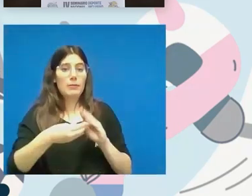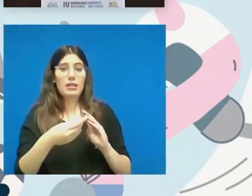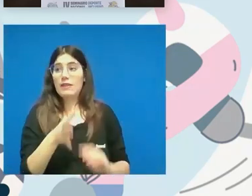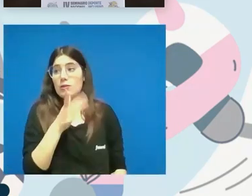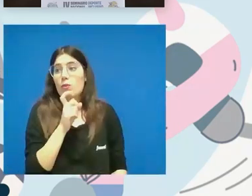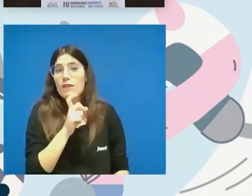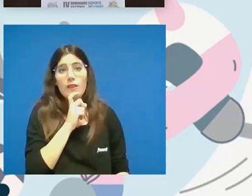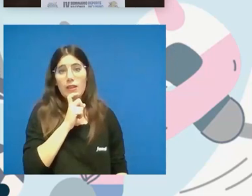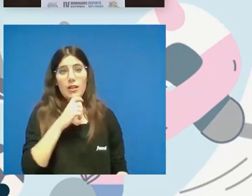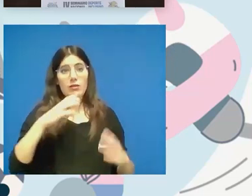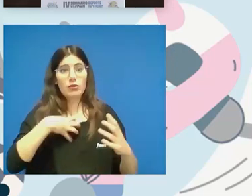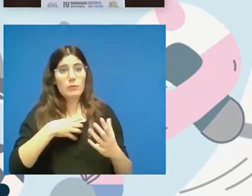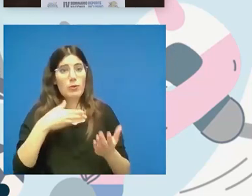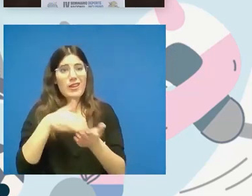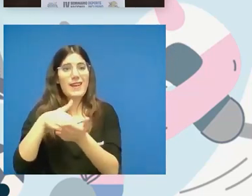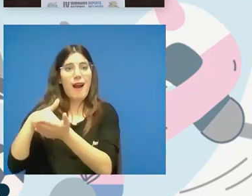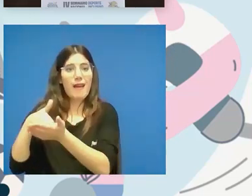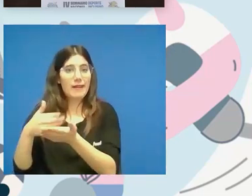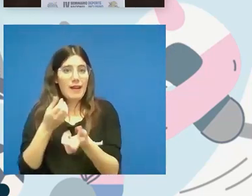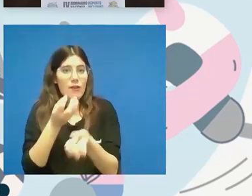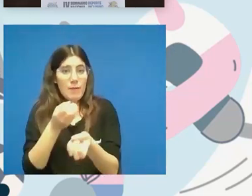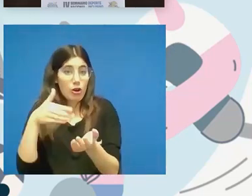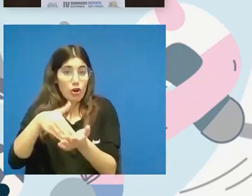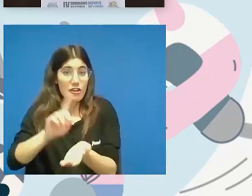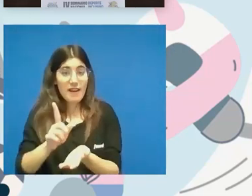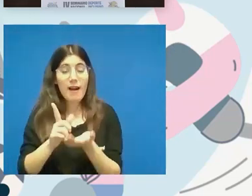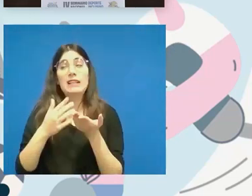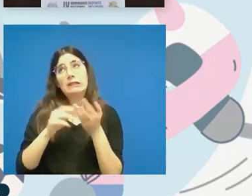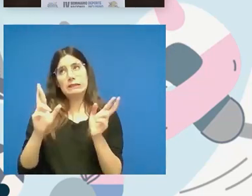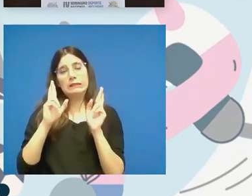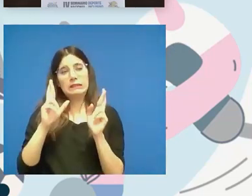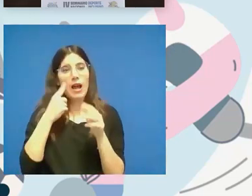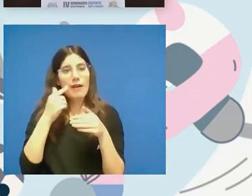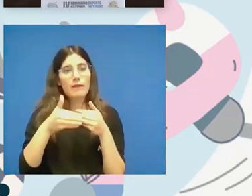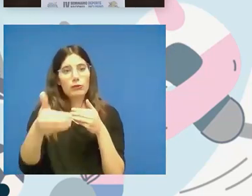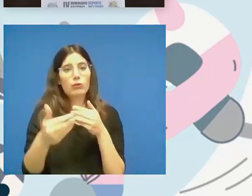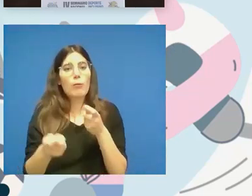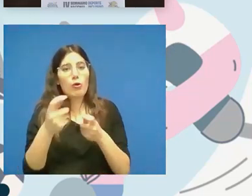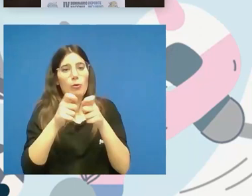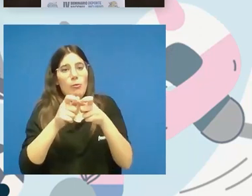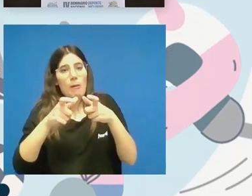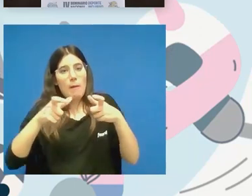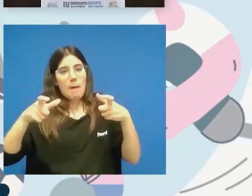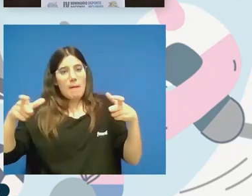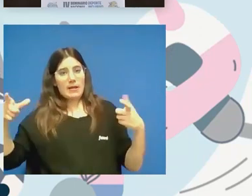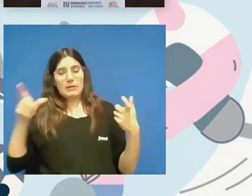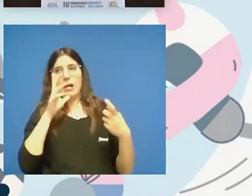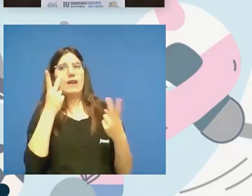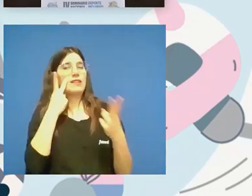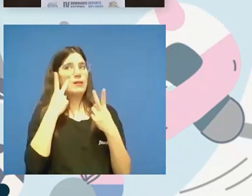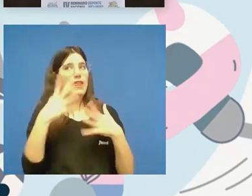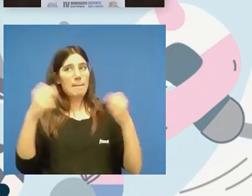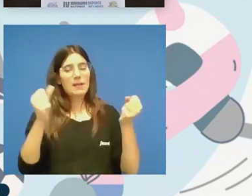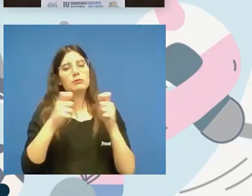que llegue la información esperemos que poco a poco también toda la visibilidad que tiene